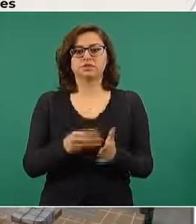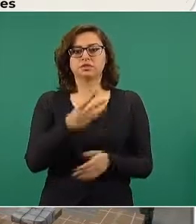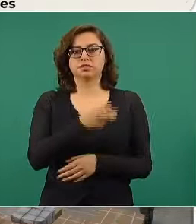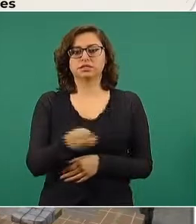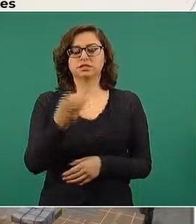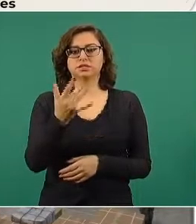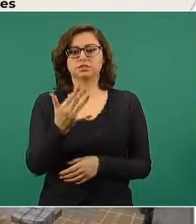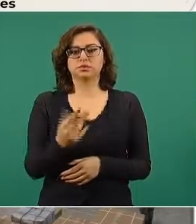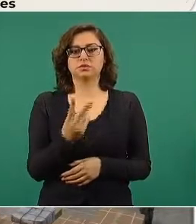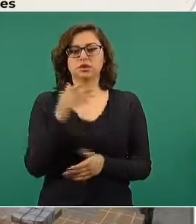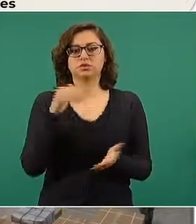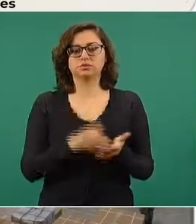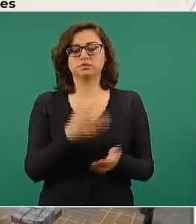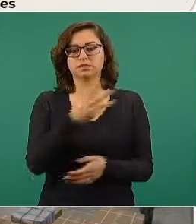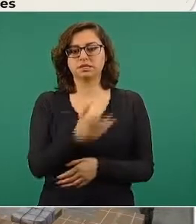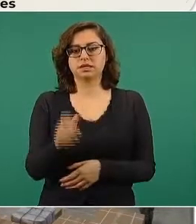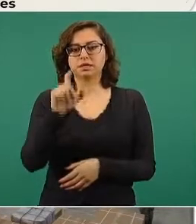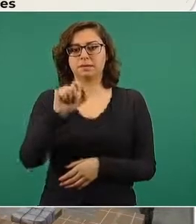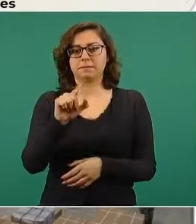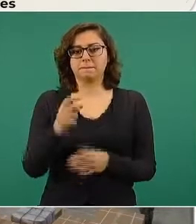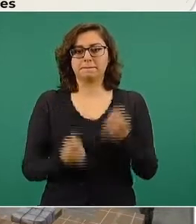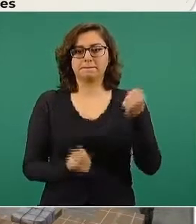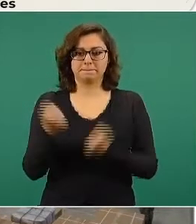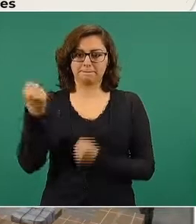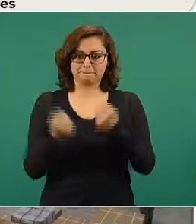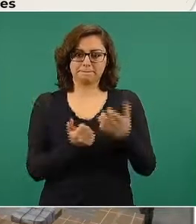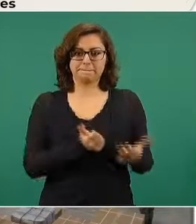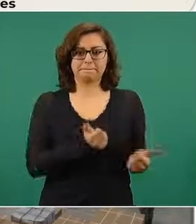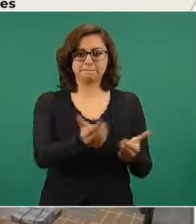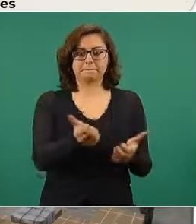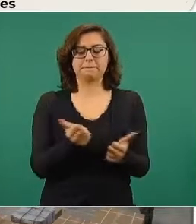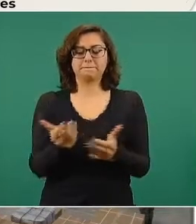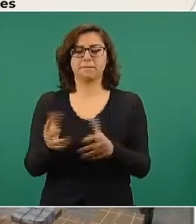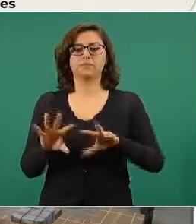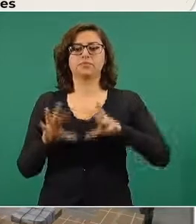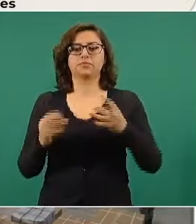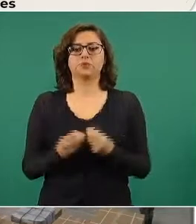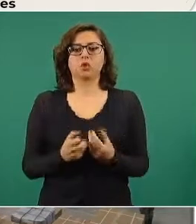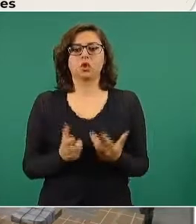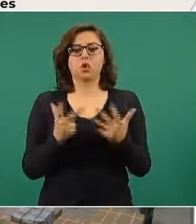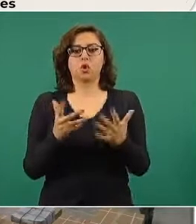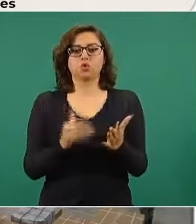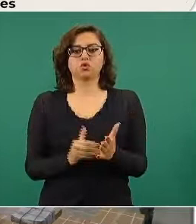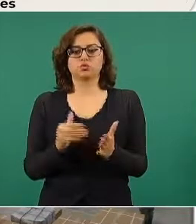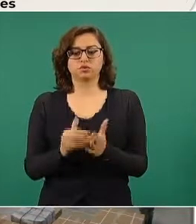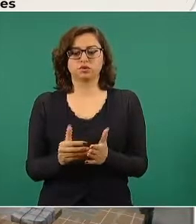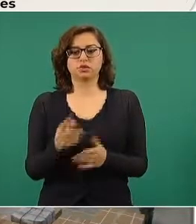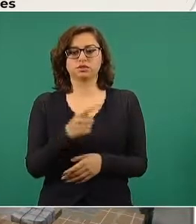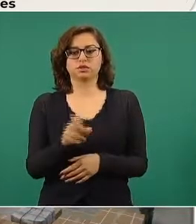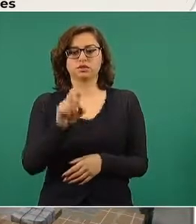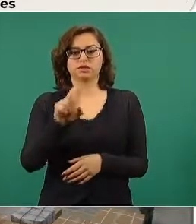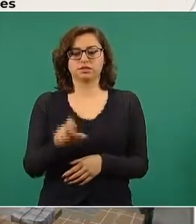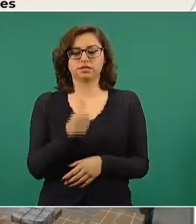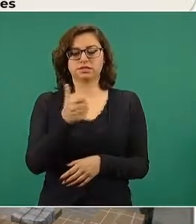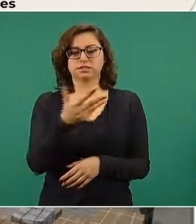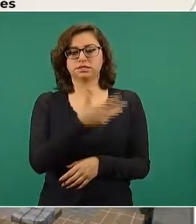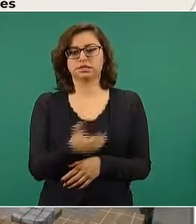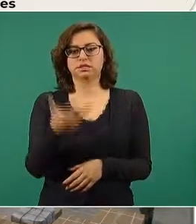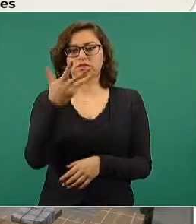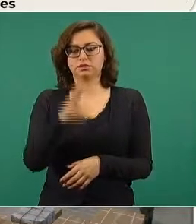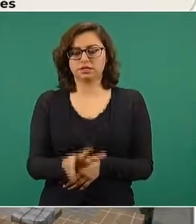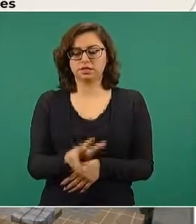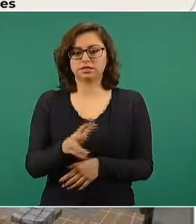vía terrestre 8 millones y 136 mil 510,